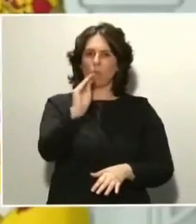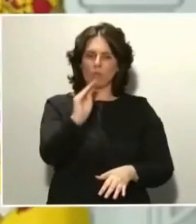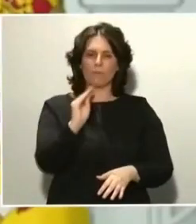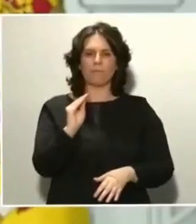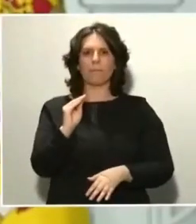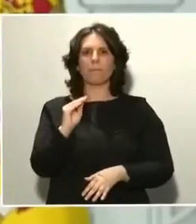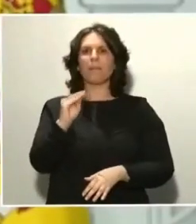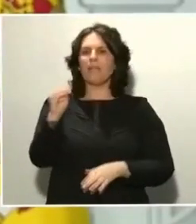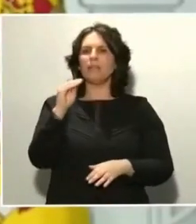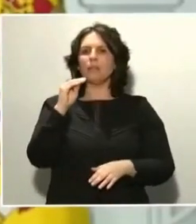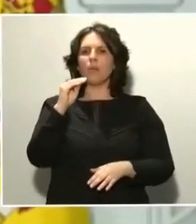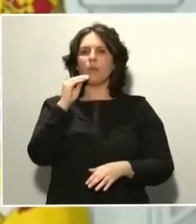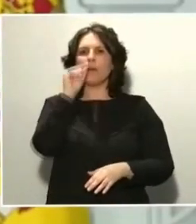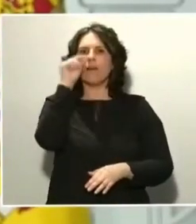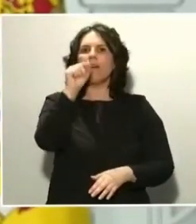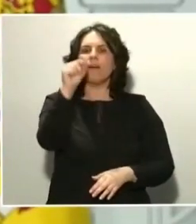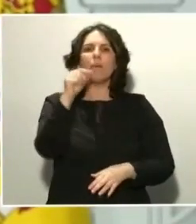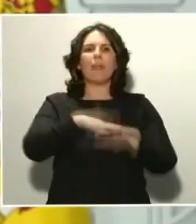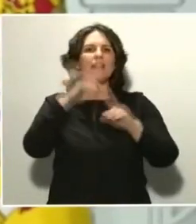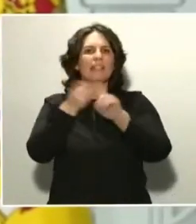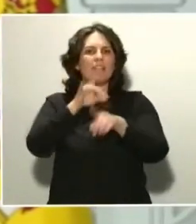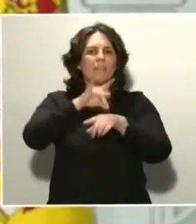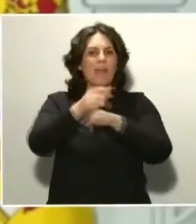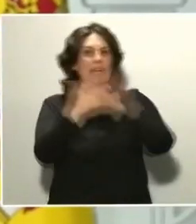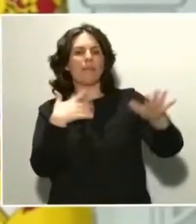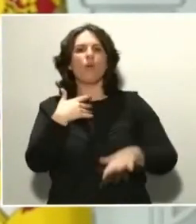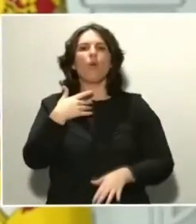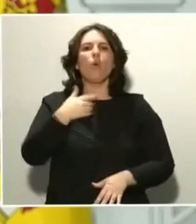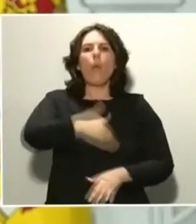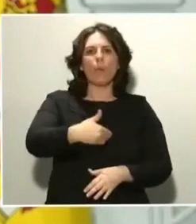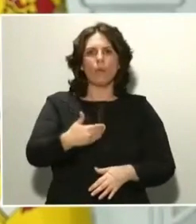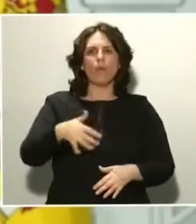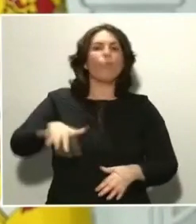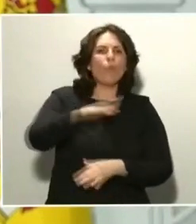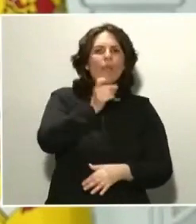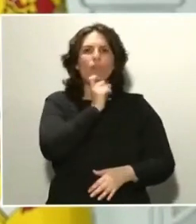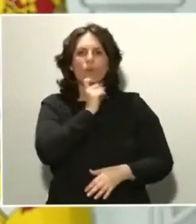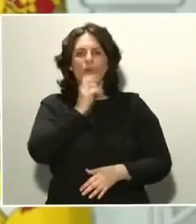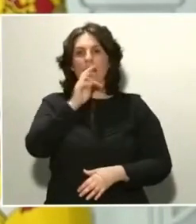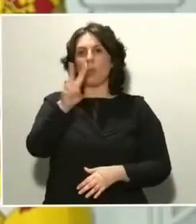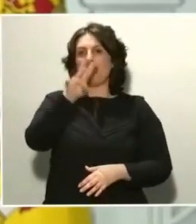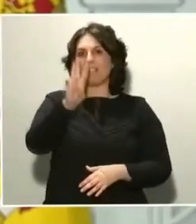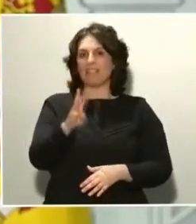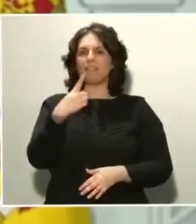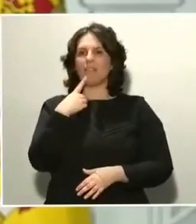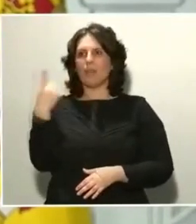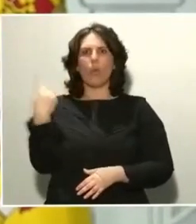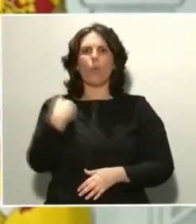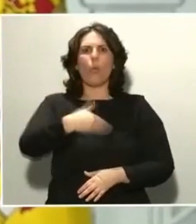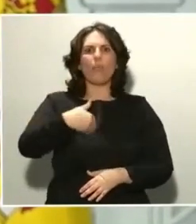test rápidos para detectar la enfermedad, dónde y cómo se realizarán. TV3 pregunta cuándo llegarán rápidamente a las comunidades.